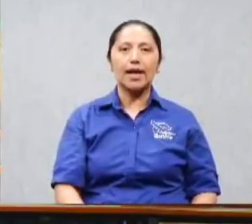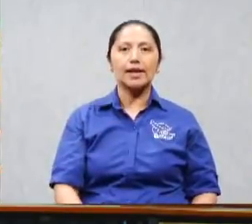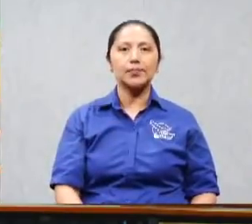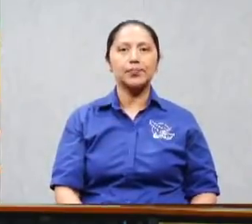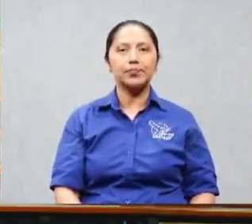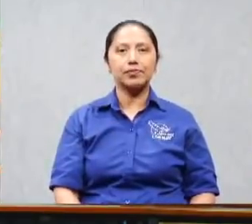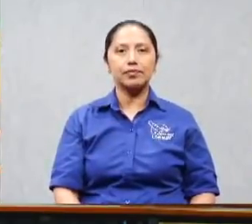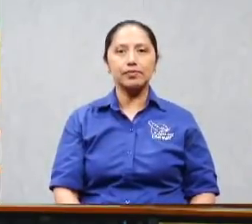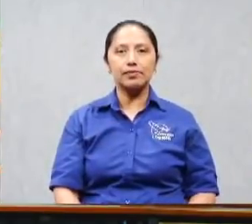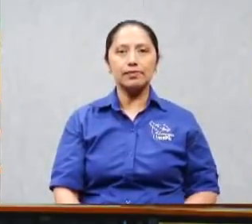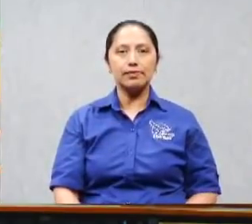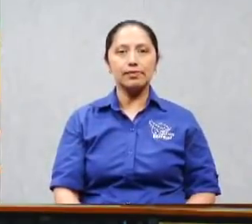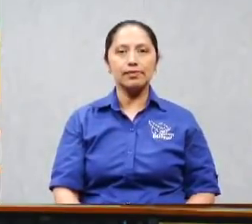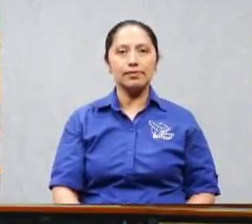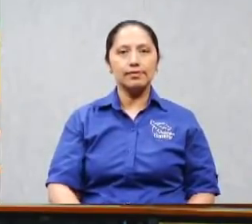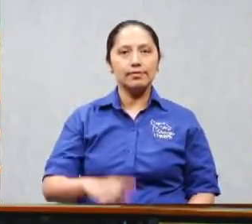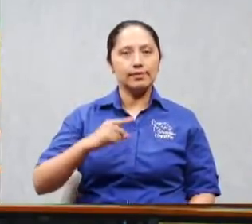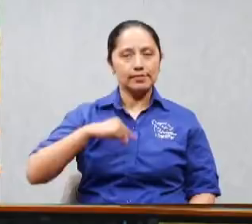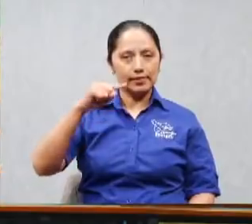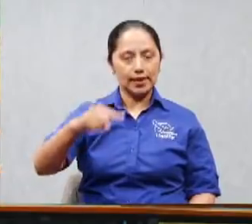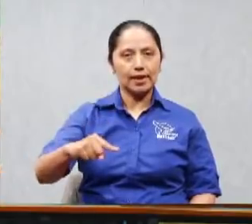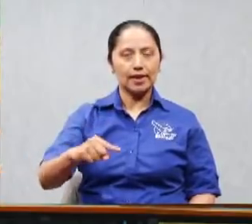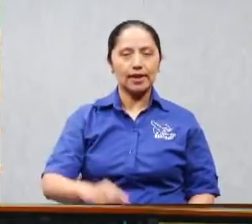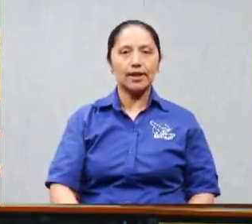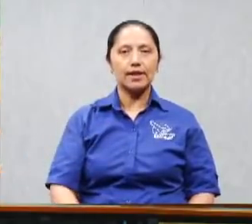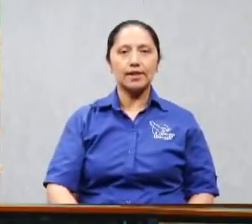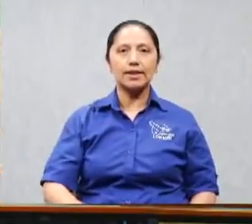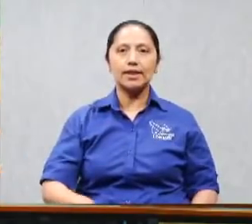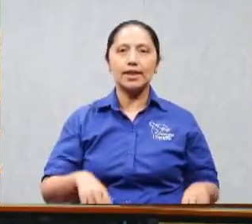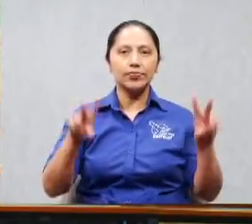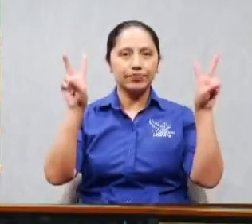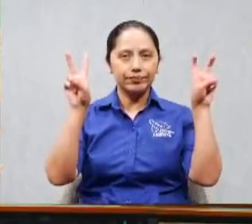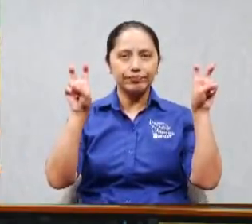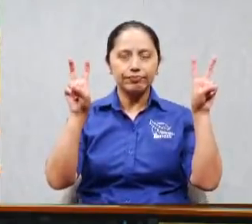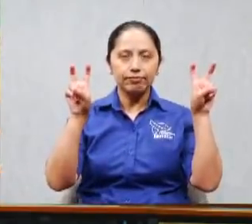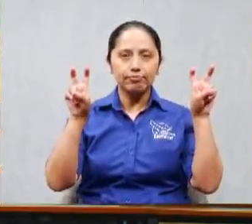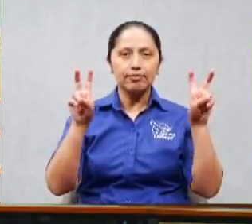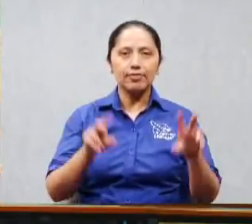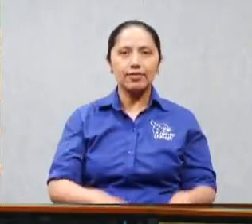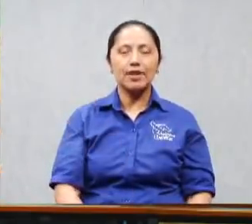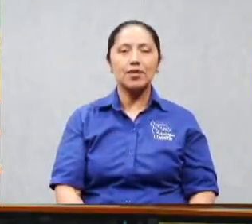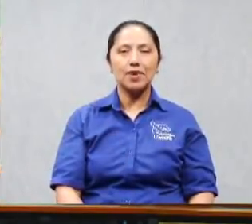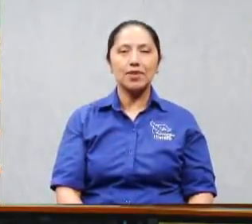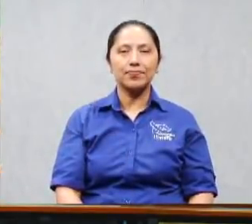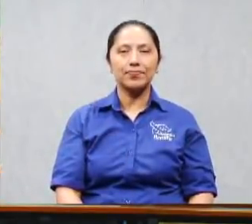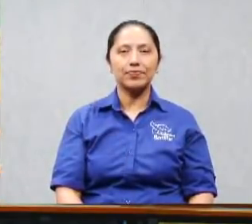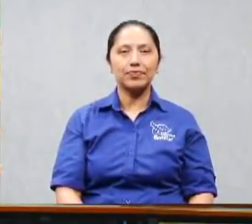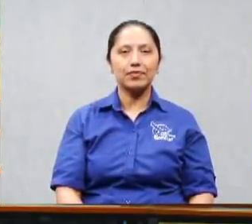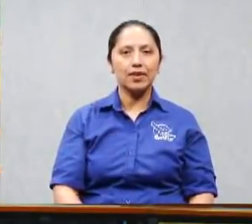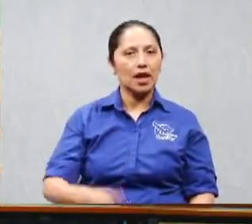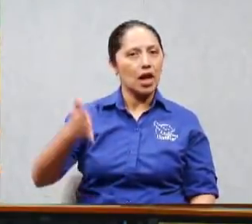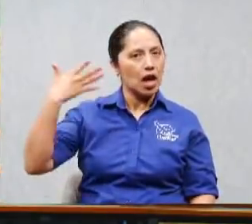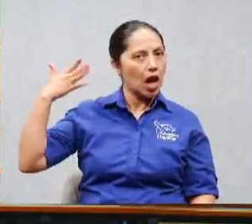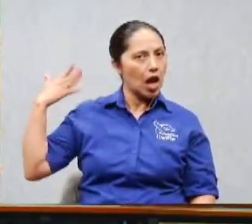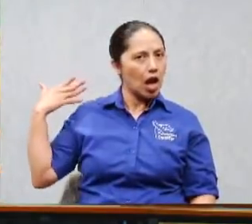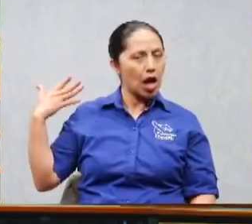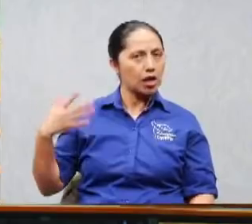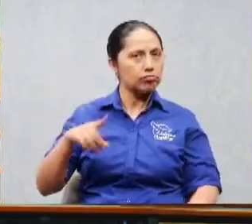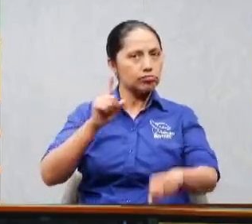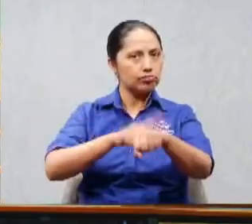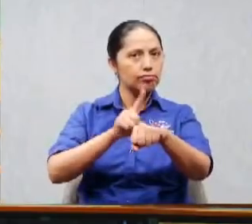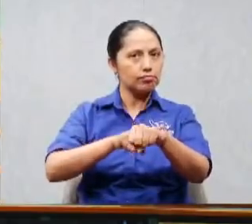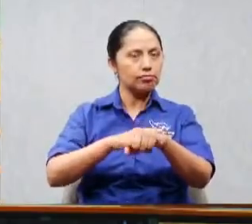en este tema que yo le puse, esto también lo he venido platicando desde hace mucho tiempo